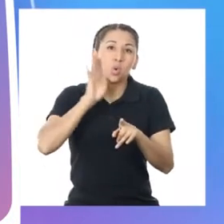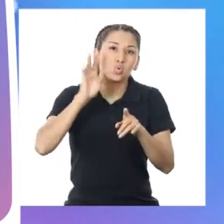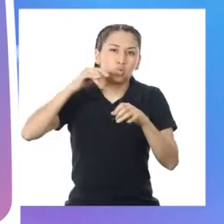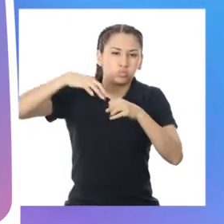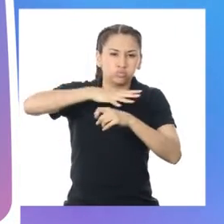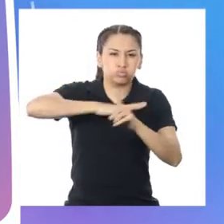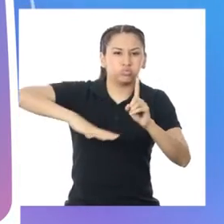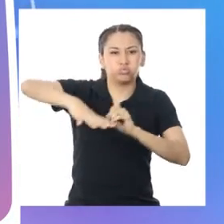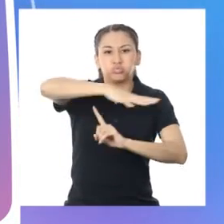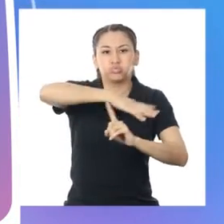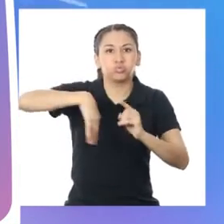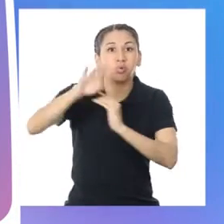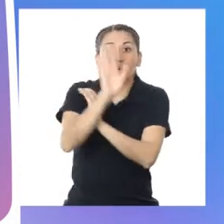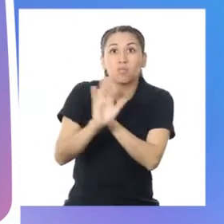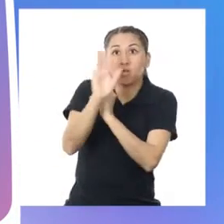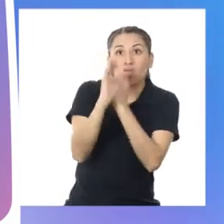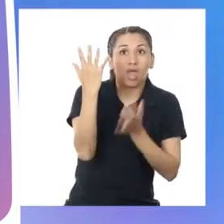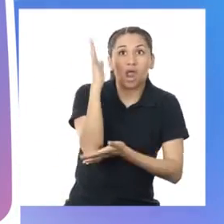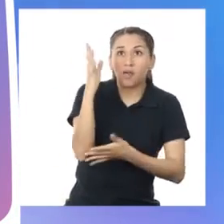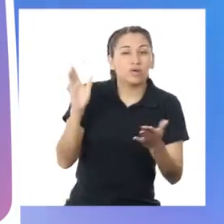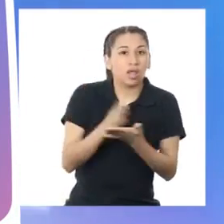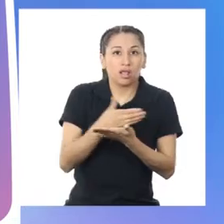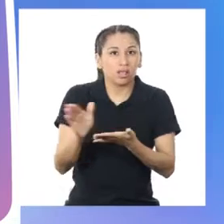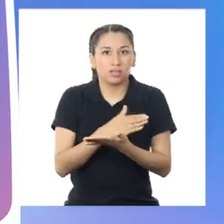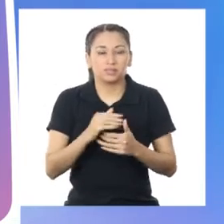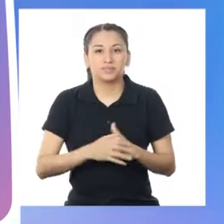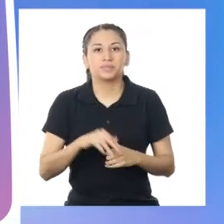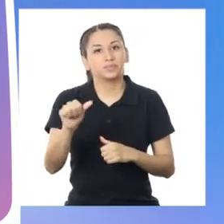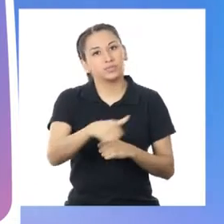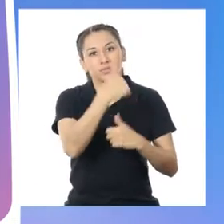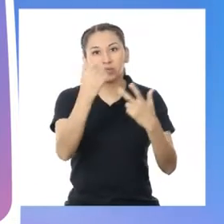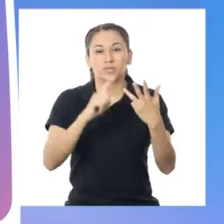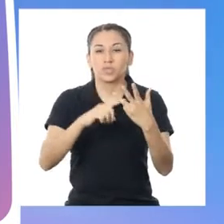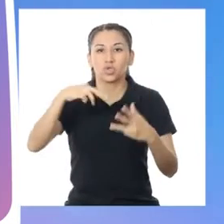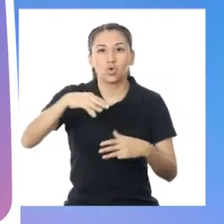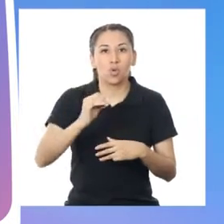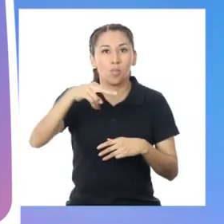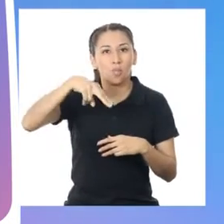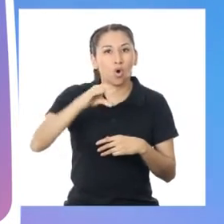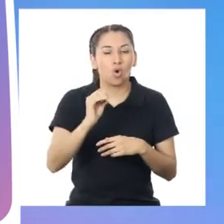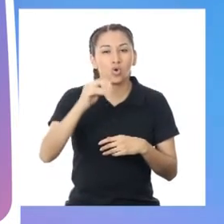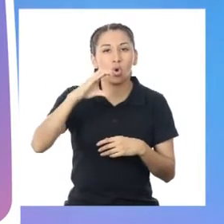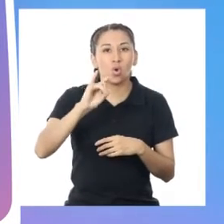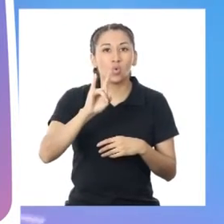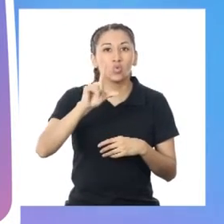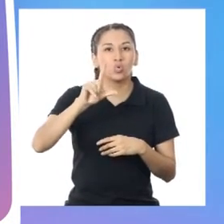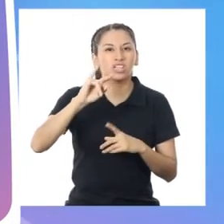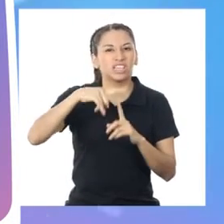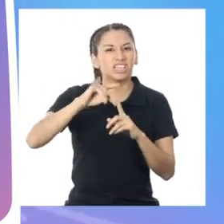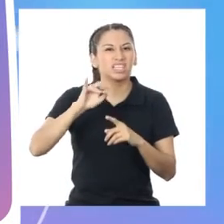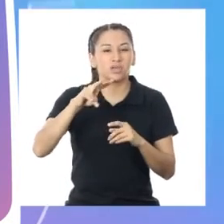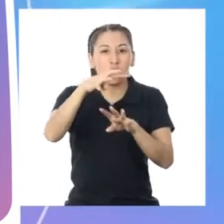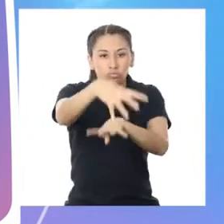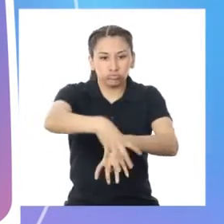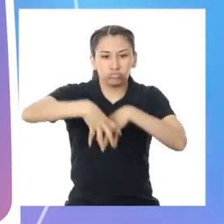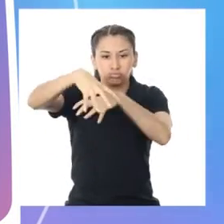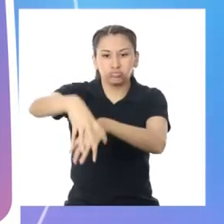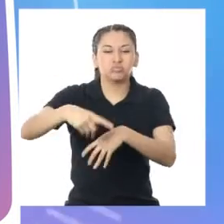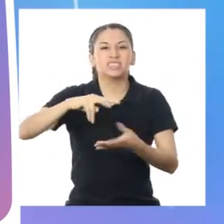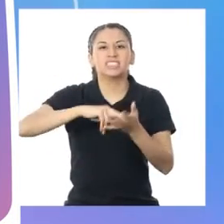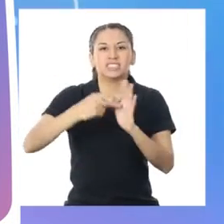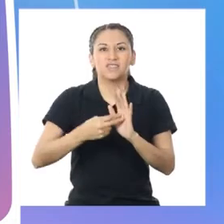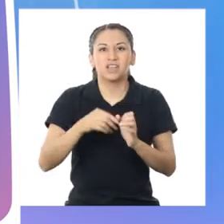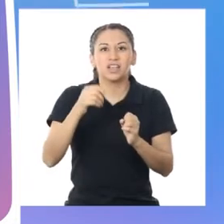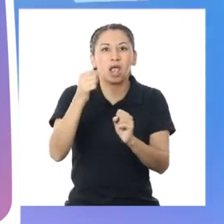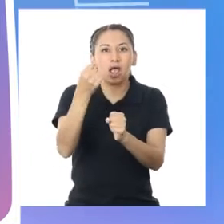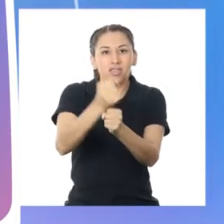mayor contaminación del ambiente. Y el monocultivo consiste en sembrar continuamente un